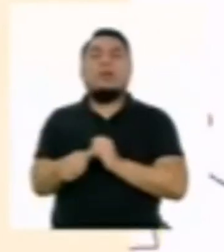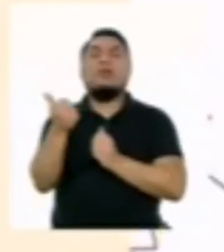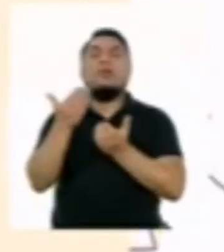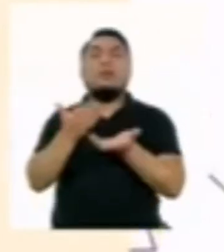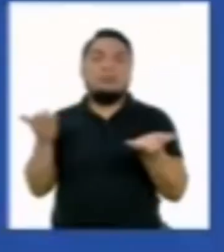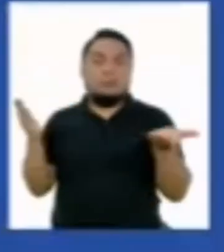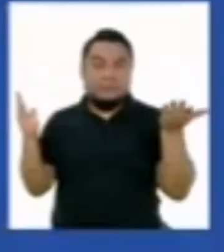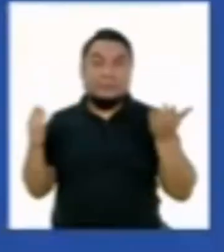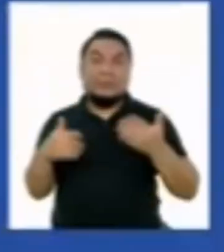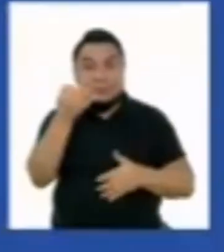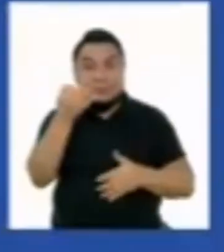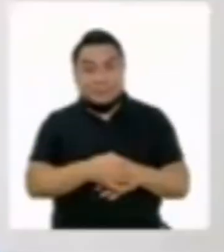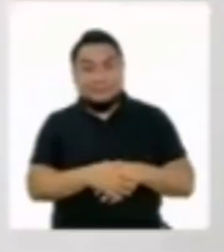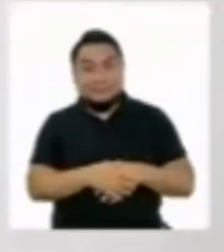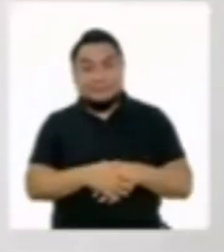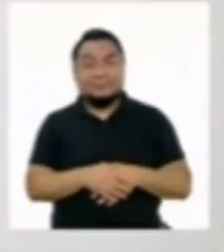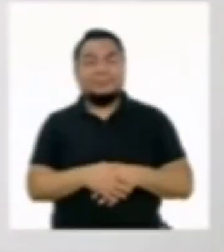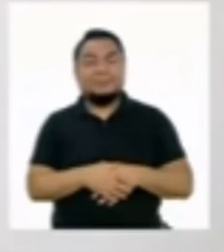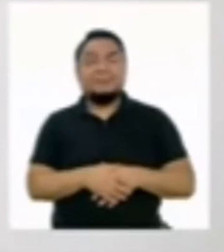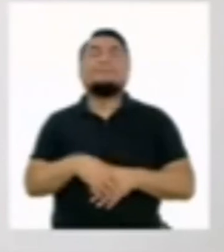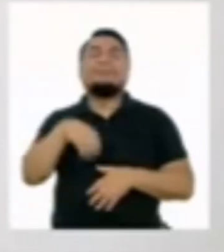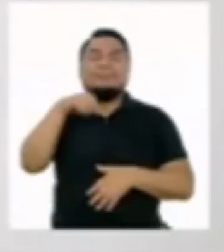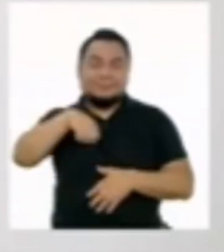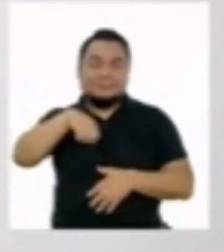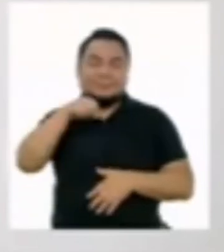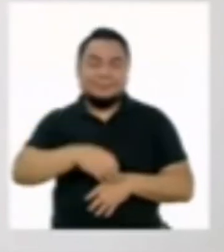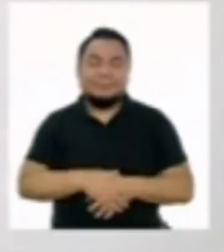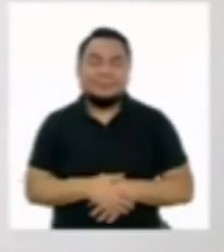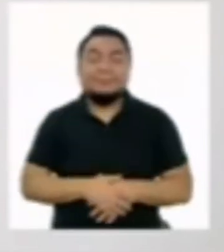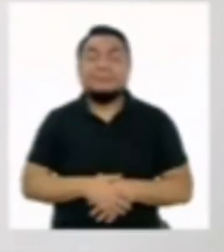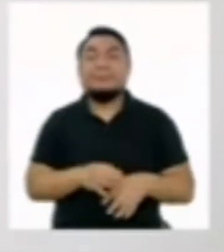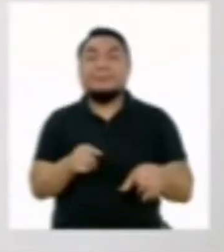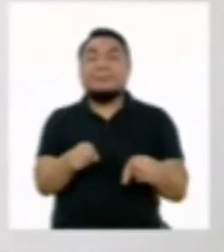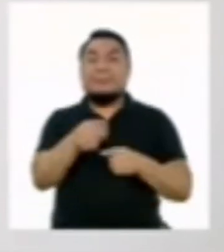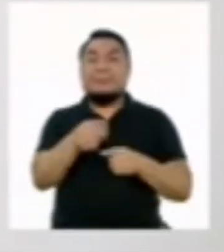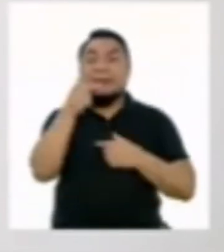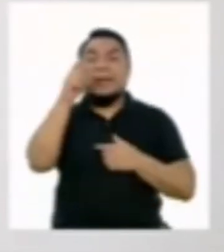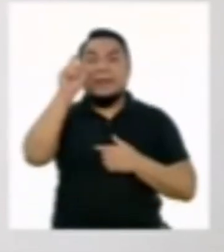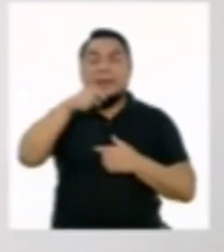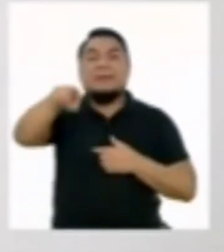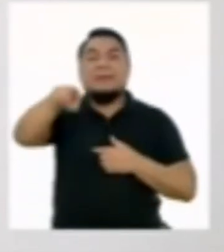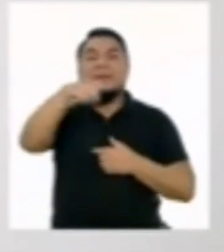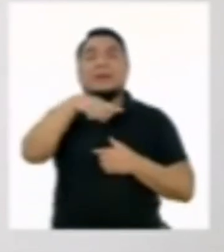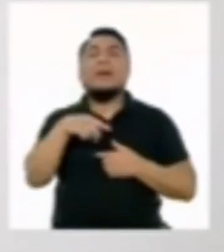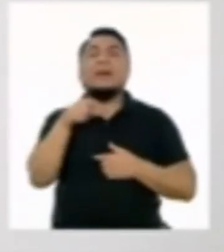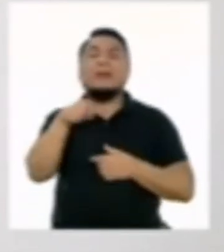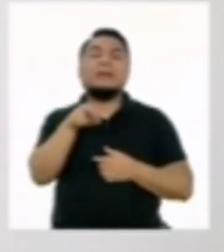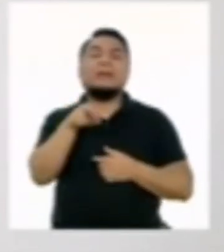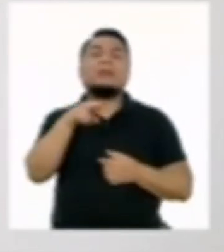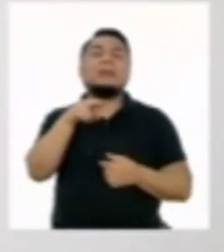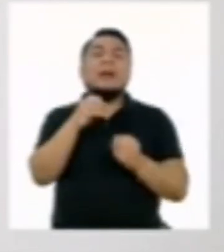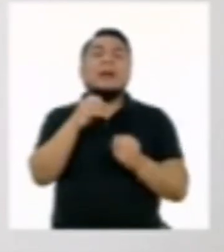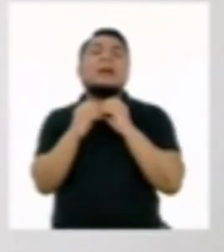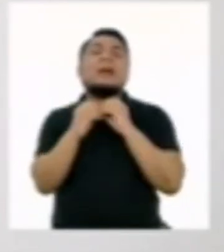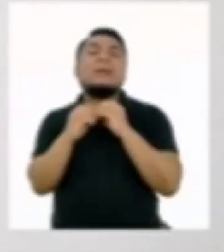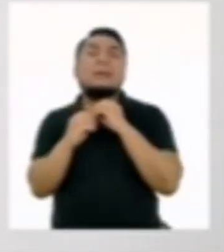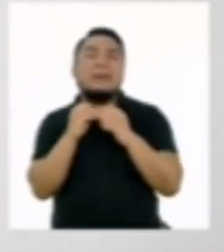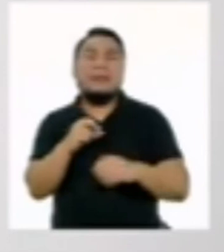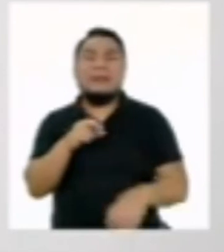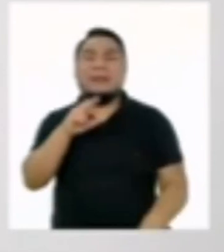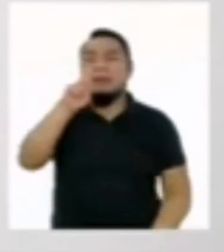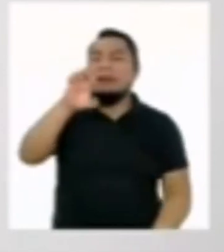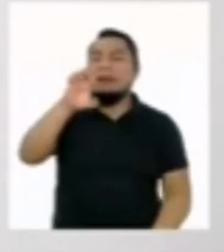otros productos. Así es. Además, debemos de reparar. Es decir,